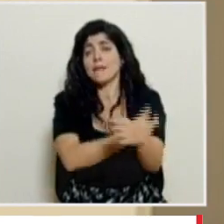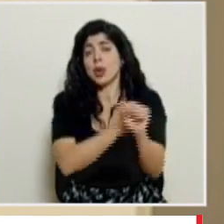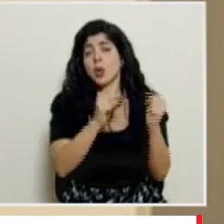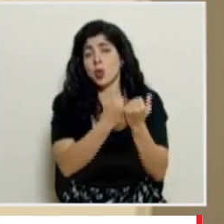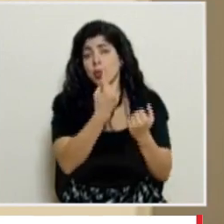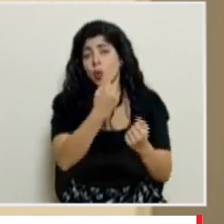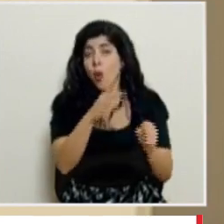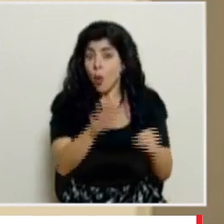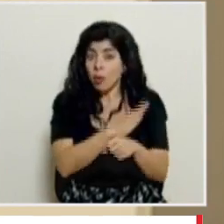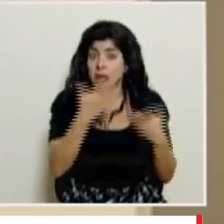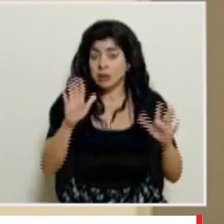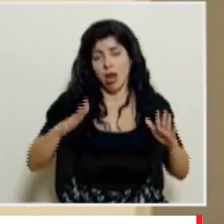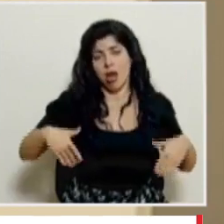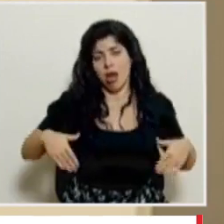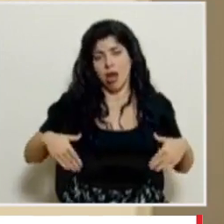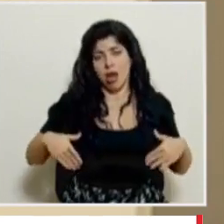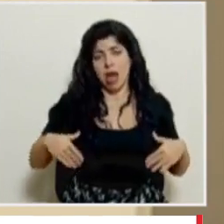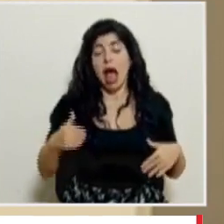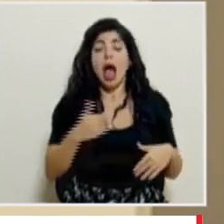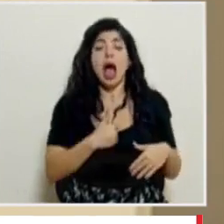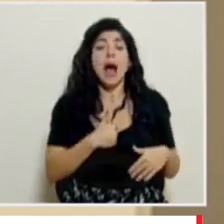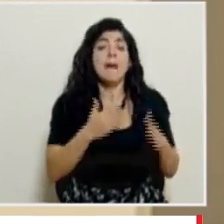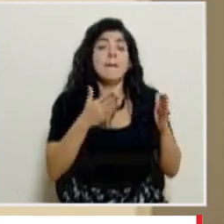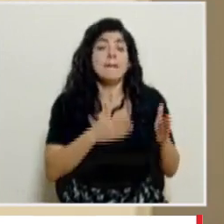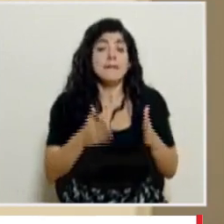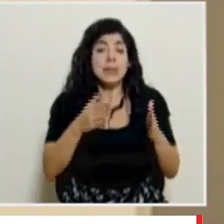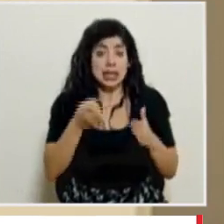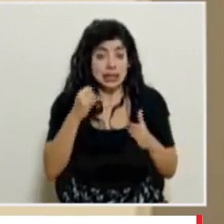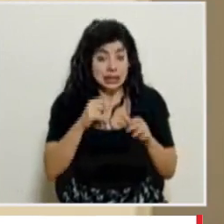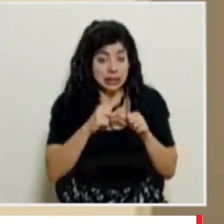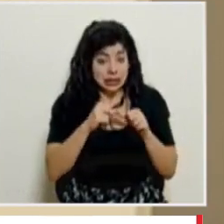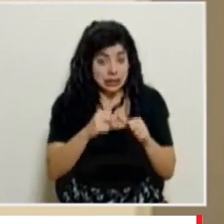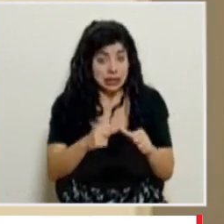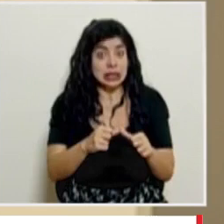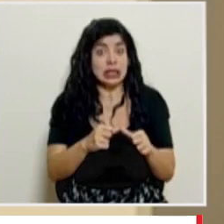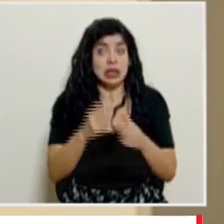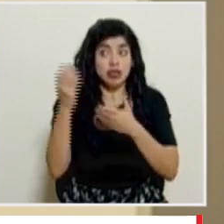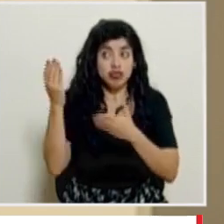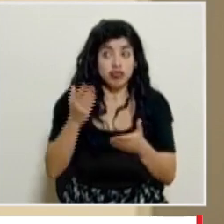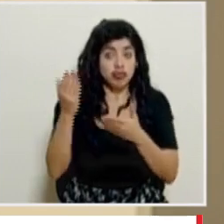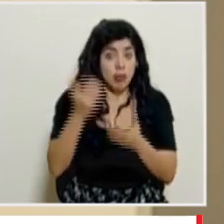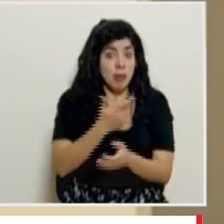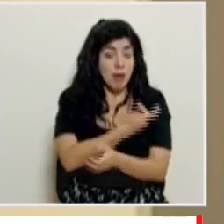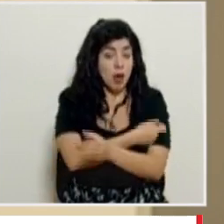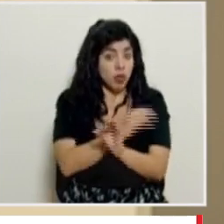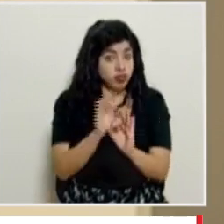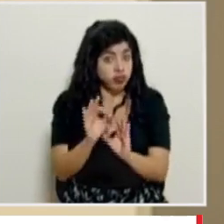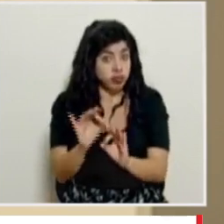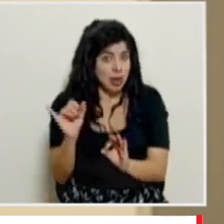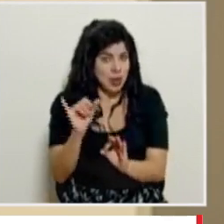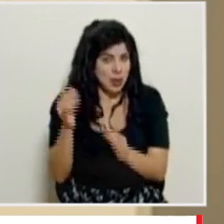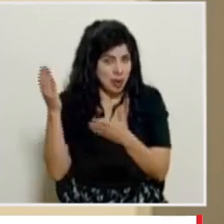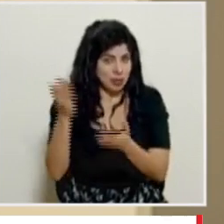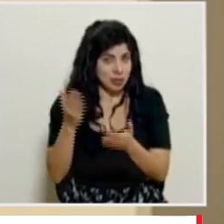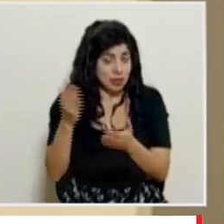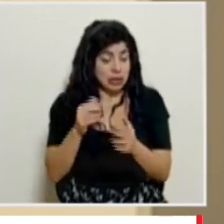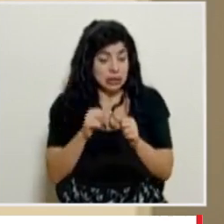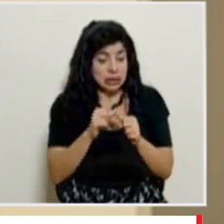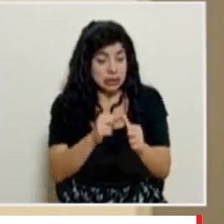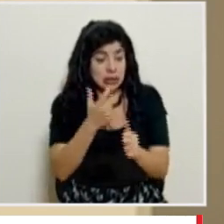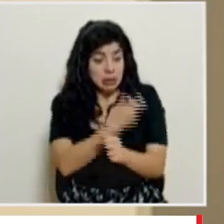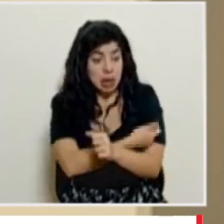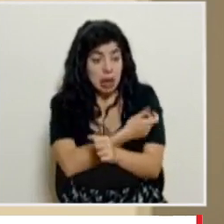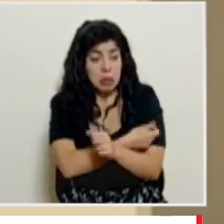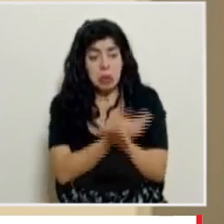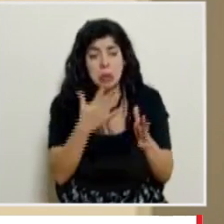completado tenemos planificado que si seguimos al ritmo actual y siguen llegando las vacunas a como han estado entrando que